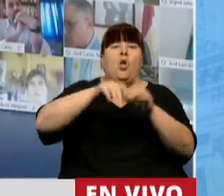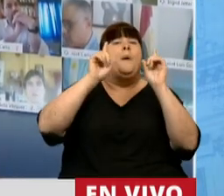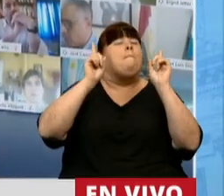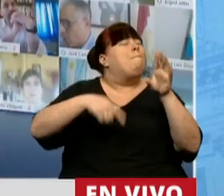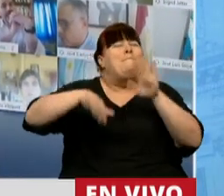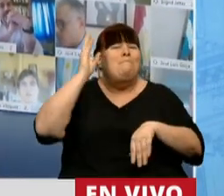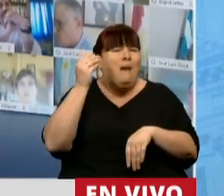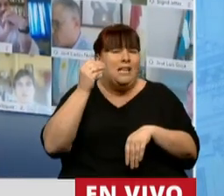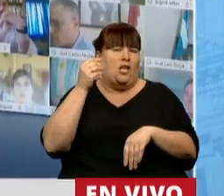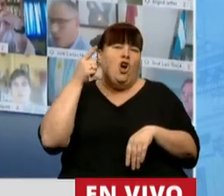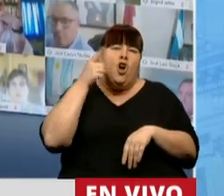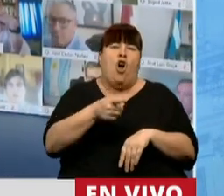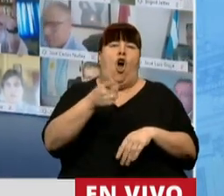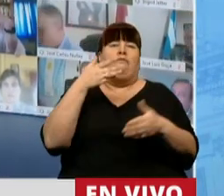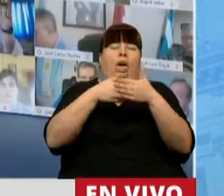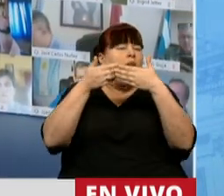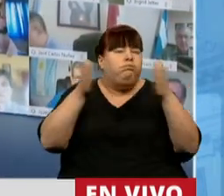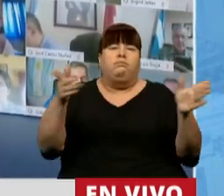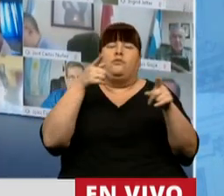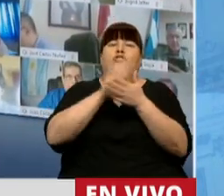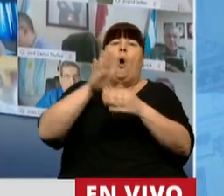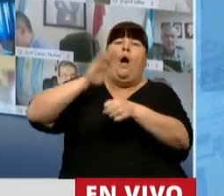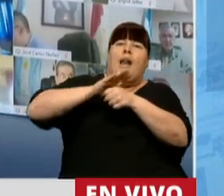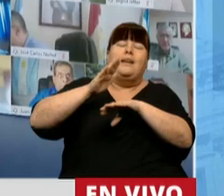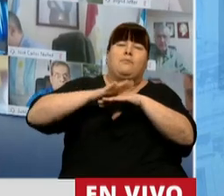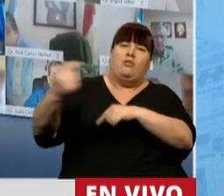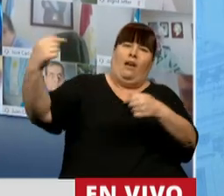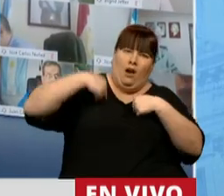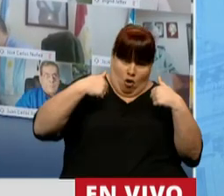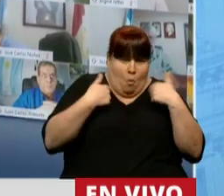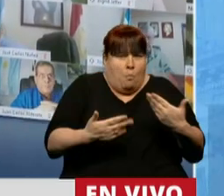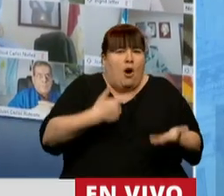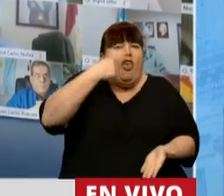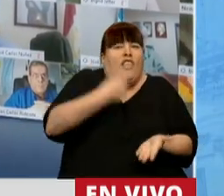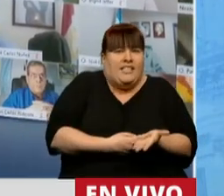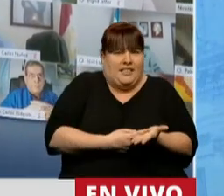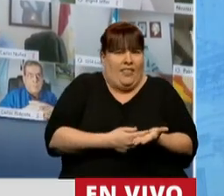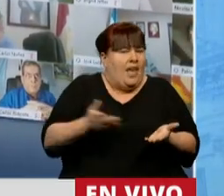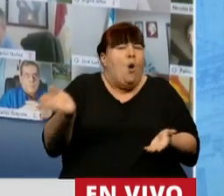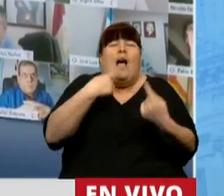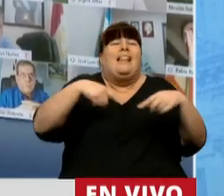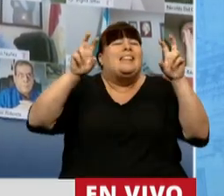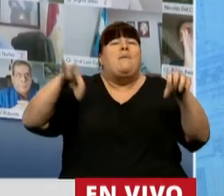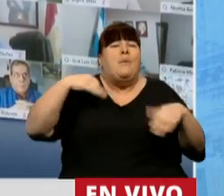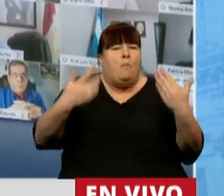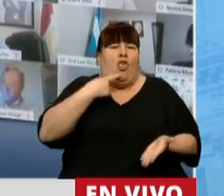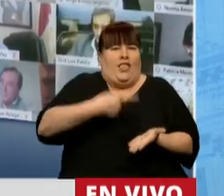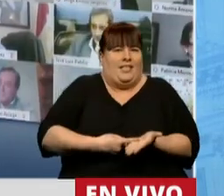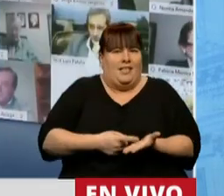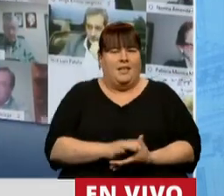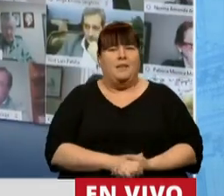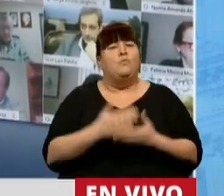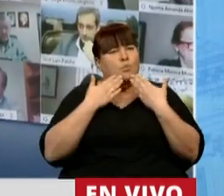todo para derribar cada rémora de tutela sobre nuestra plena capacidad de decidir en cualquier aspecto de nuestras vidas.